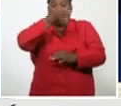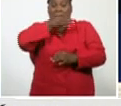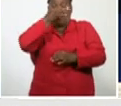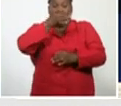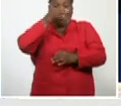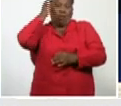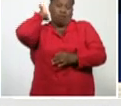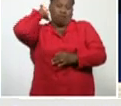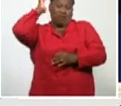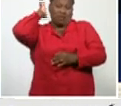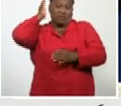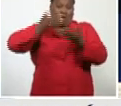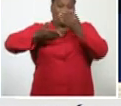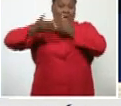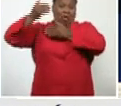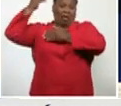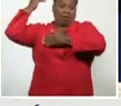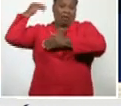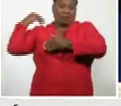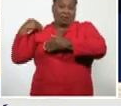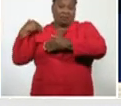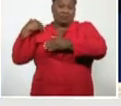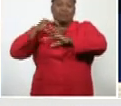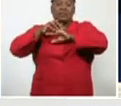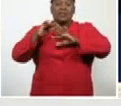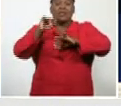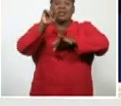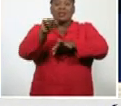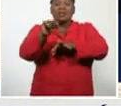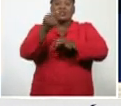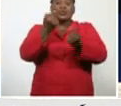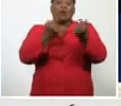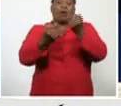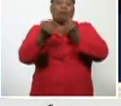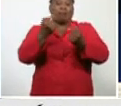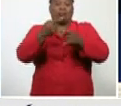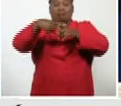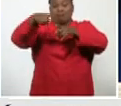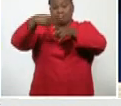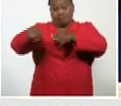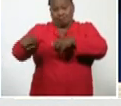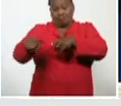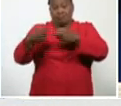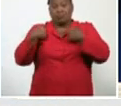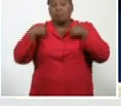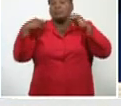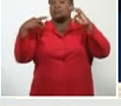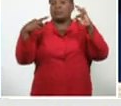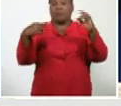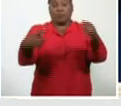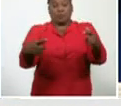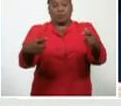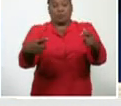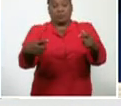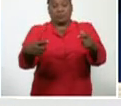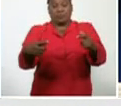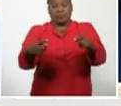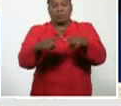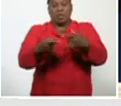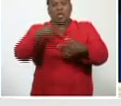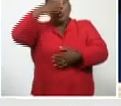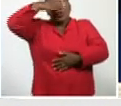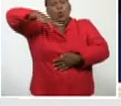algunas de las cosas, que nosotros, pudiéramos mencionar, que reitero, porque, Cuba,